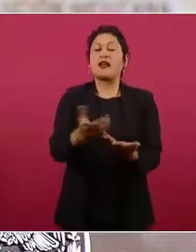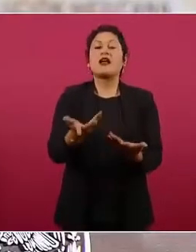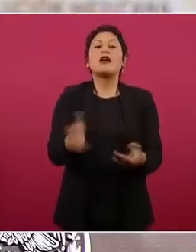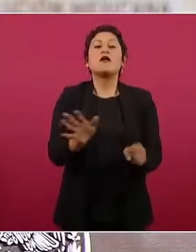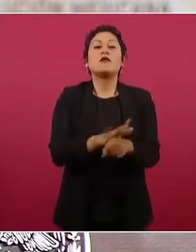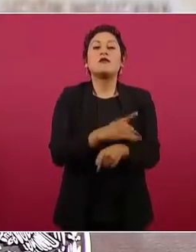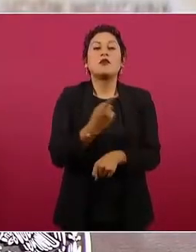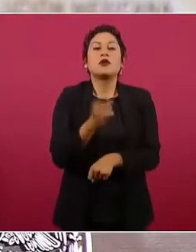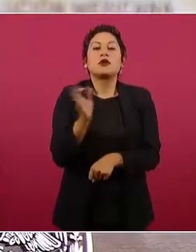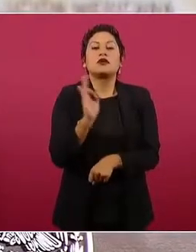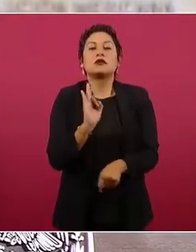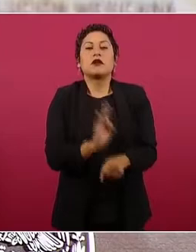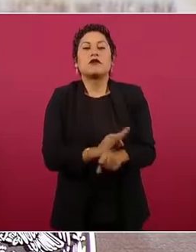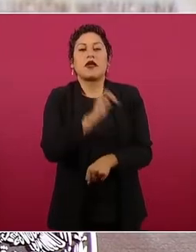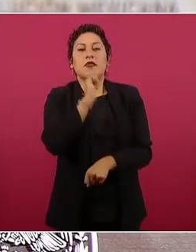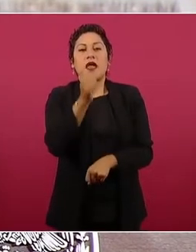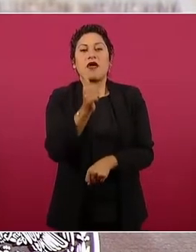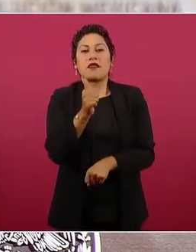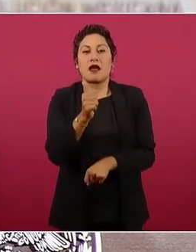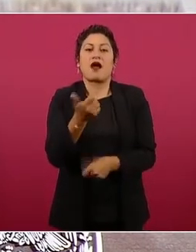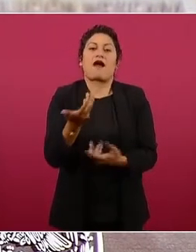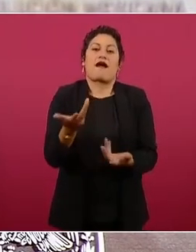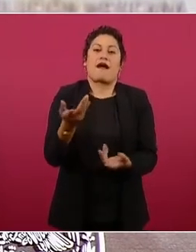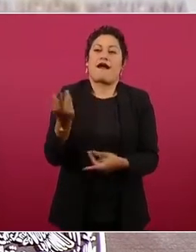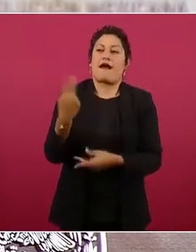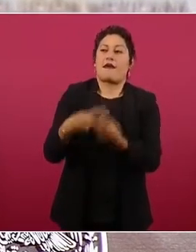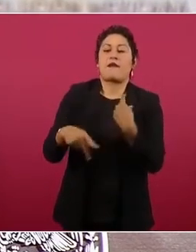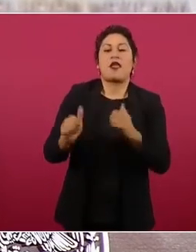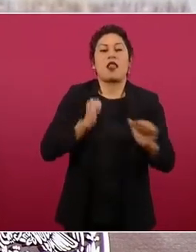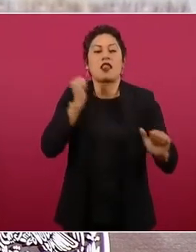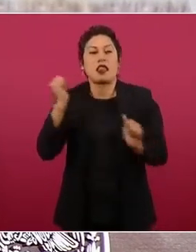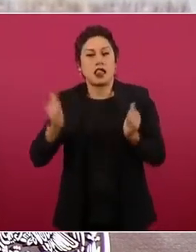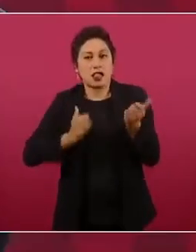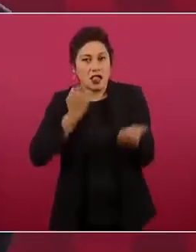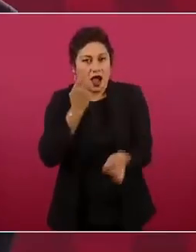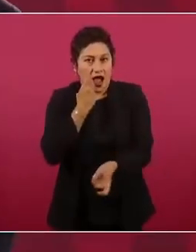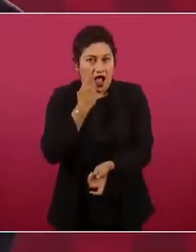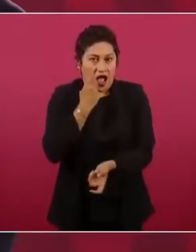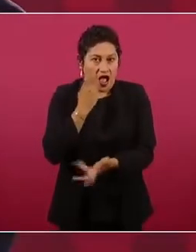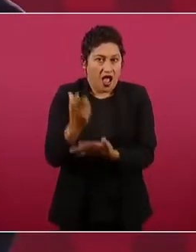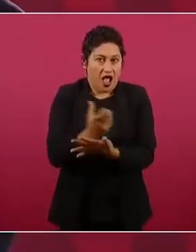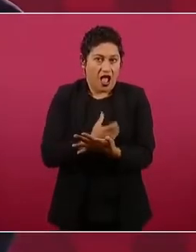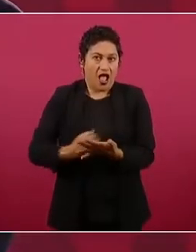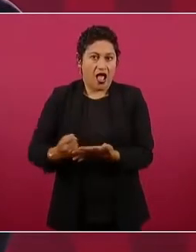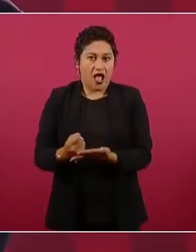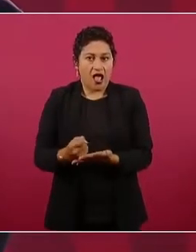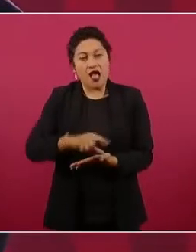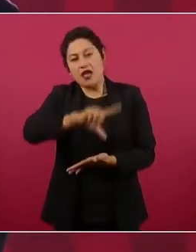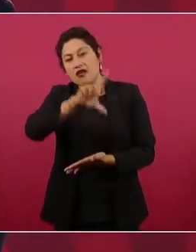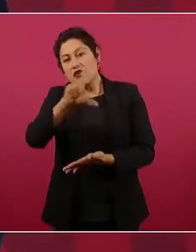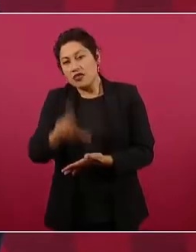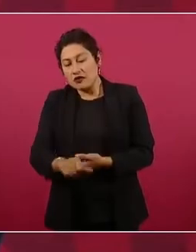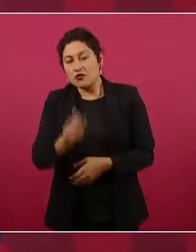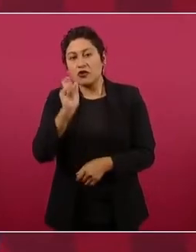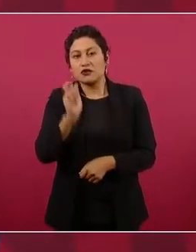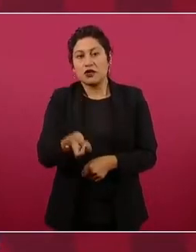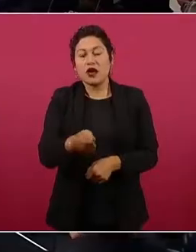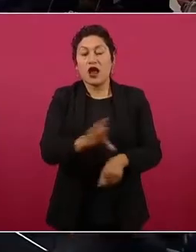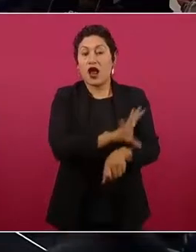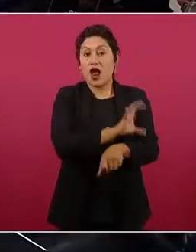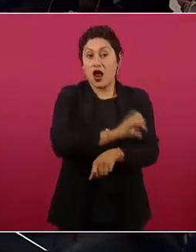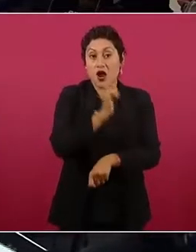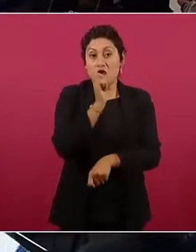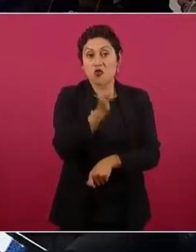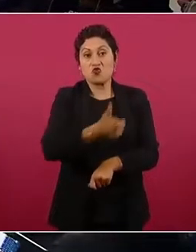y las tarifas estarían por los cielos,